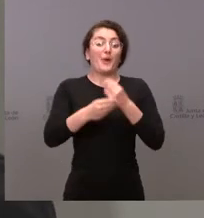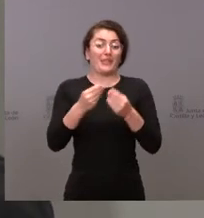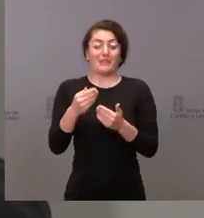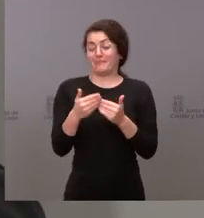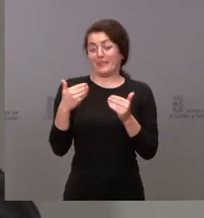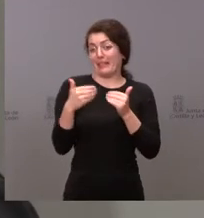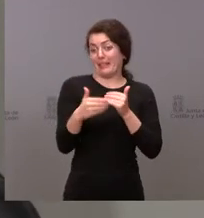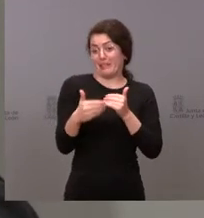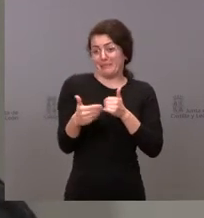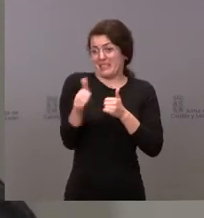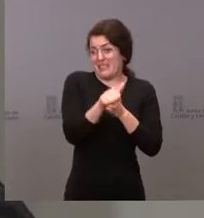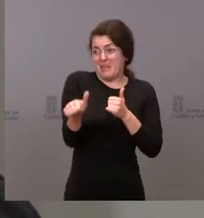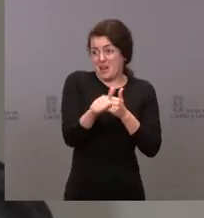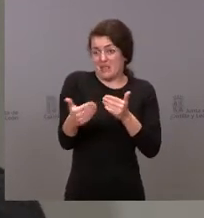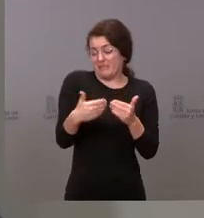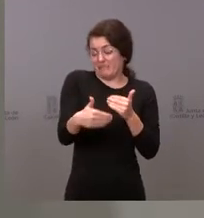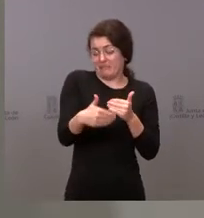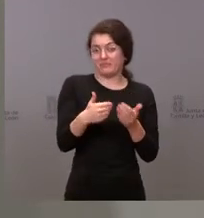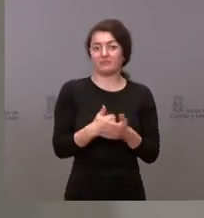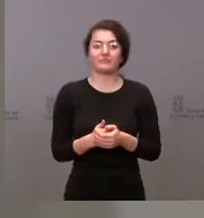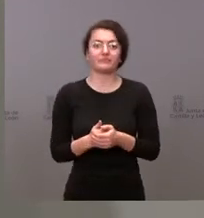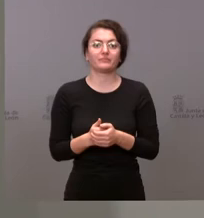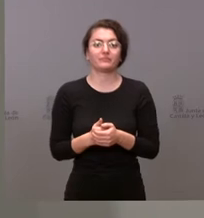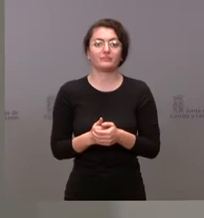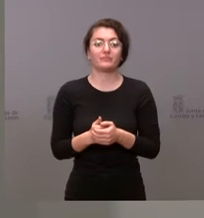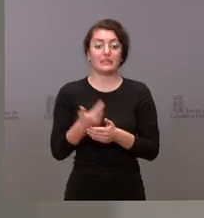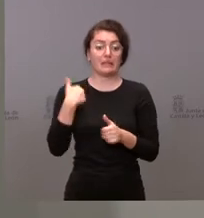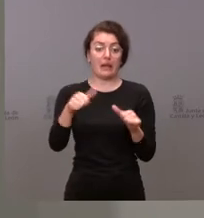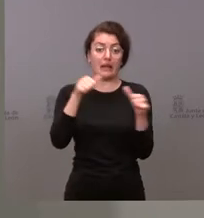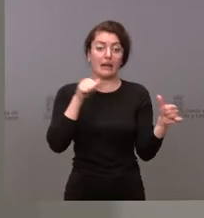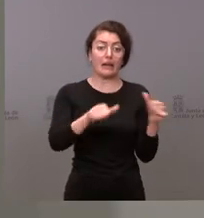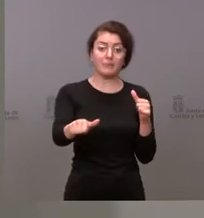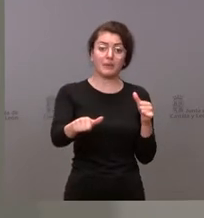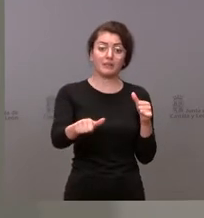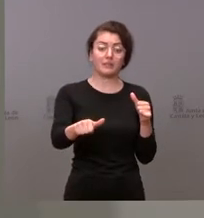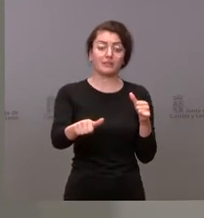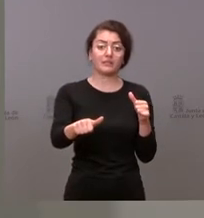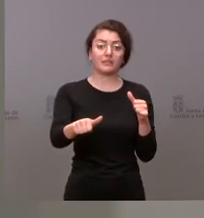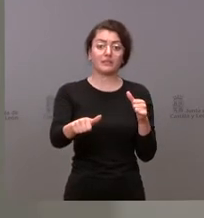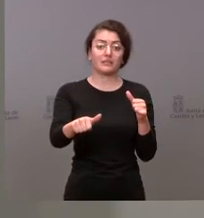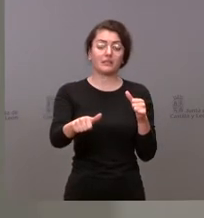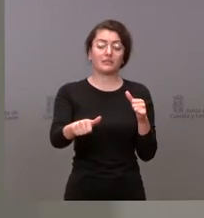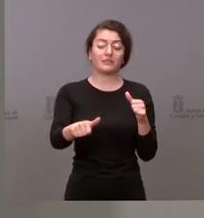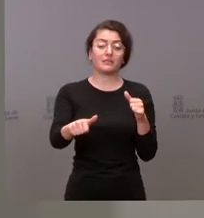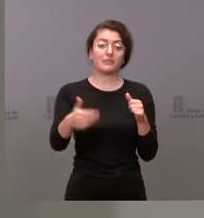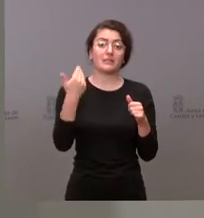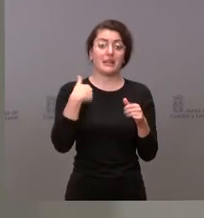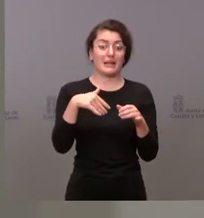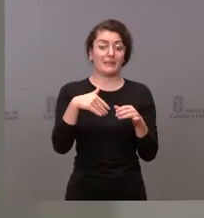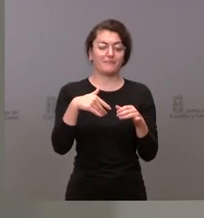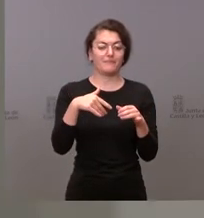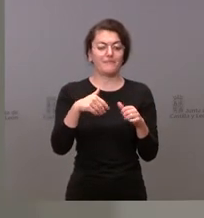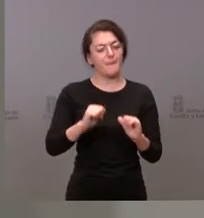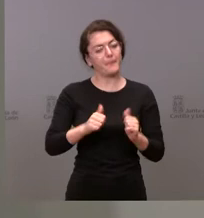es las próximas semanas y a partir de ahí nosotros vamos a tomar decisiones